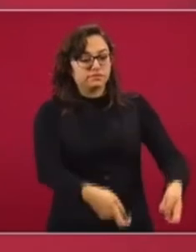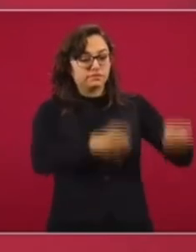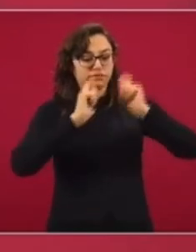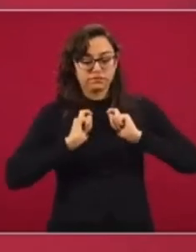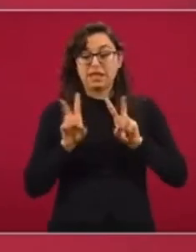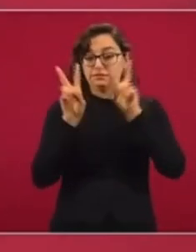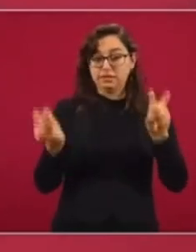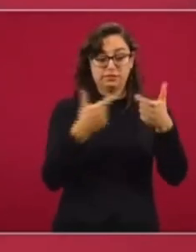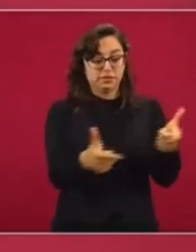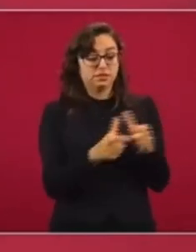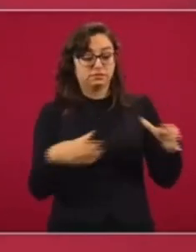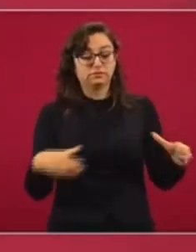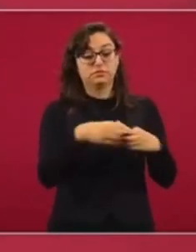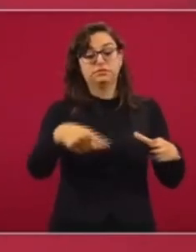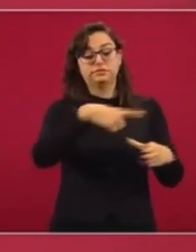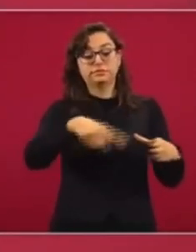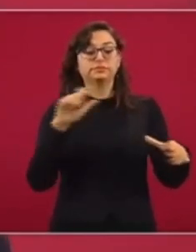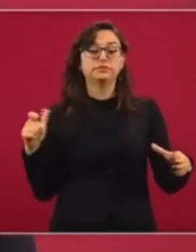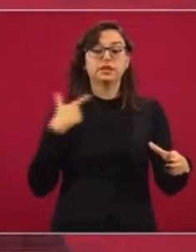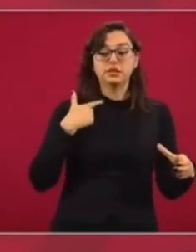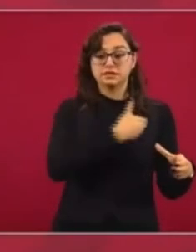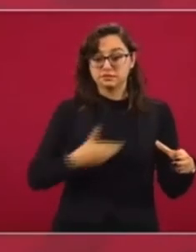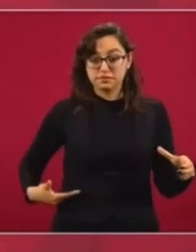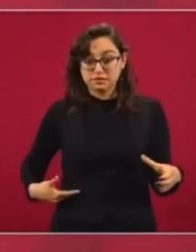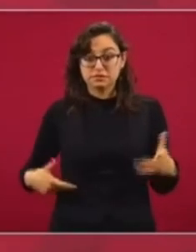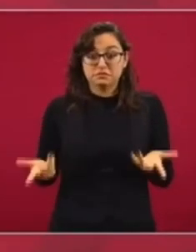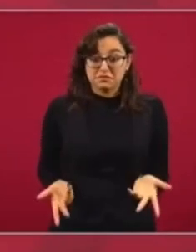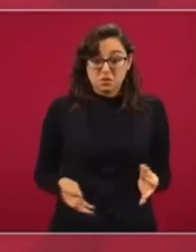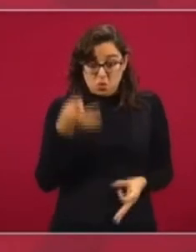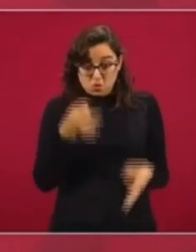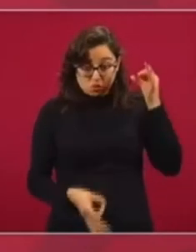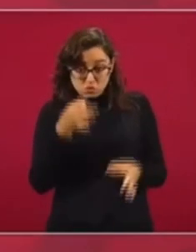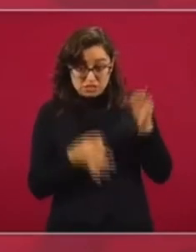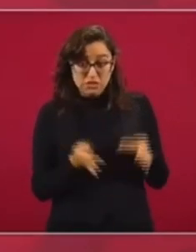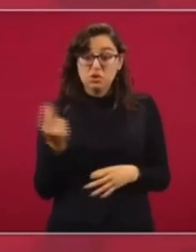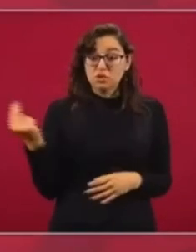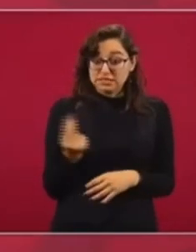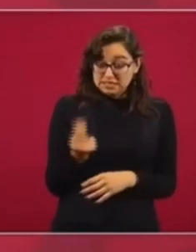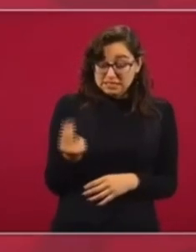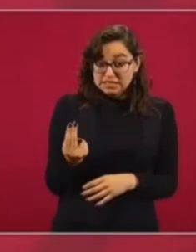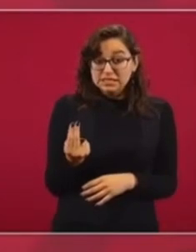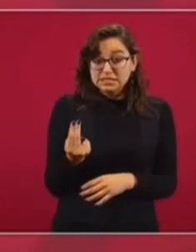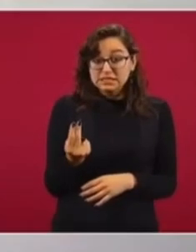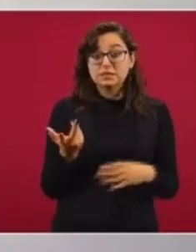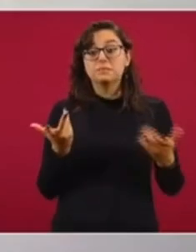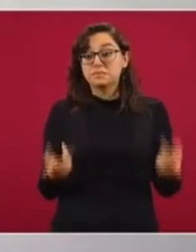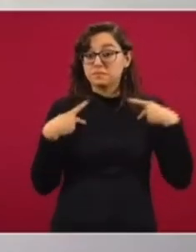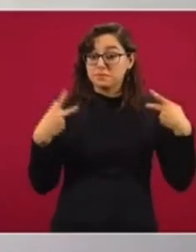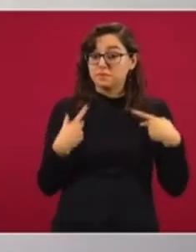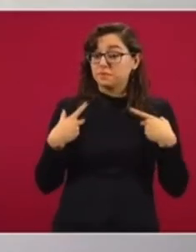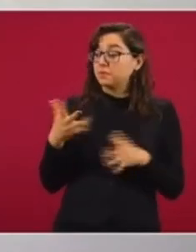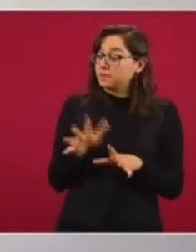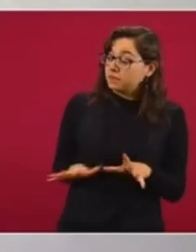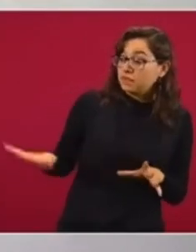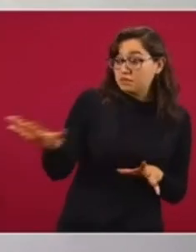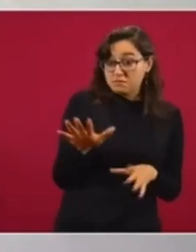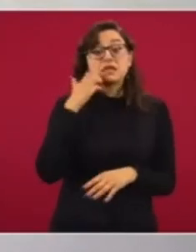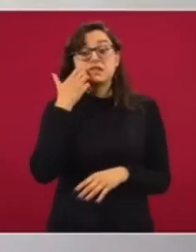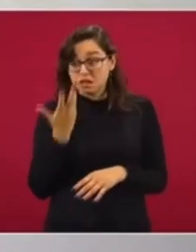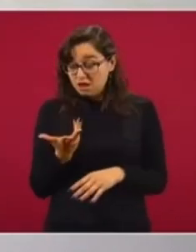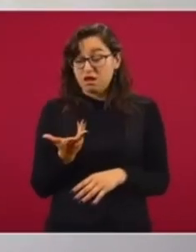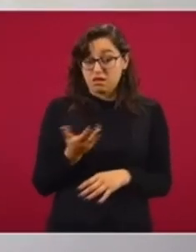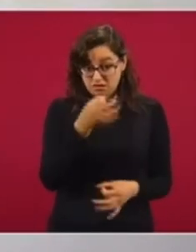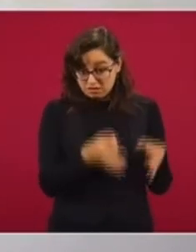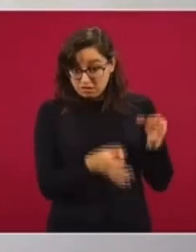es que en el caso de los expresidentes, si había necesidad y si lo demandaba la gente,